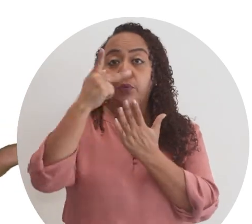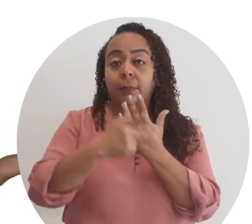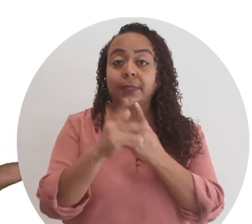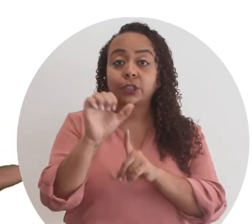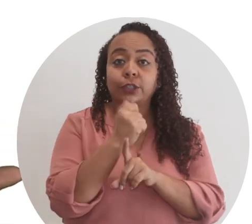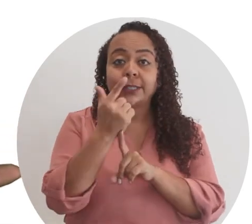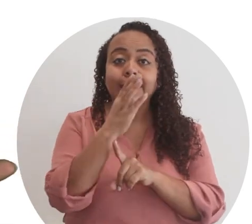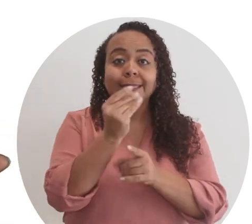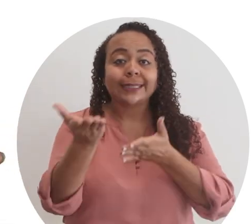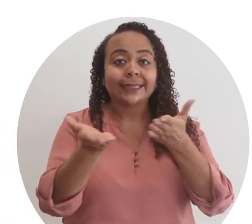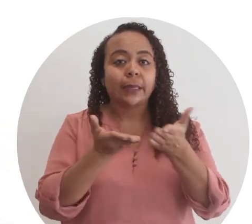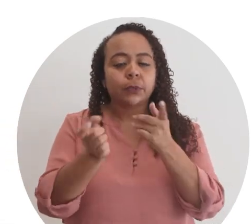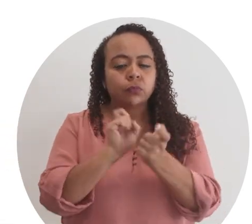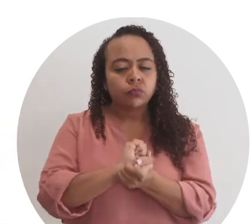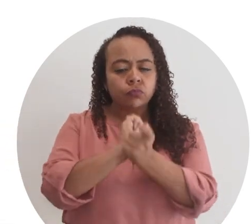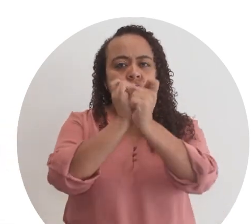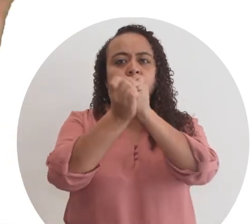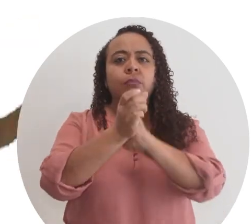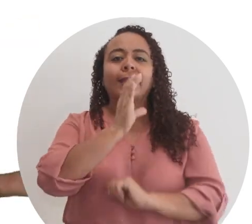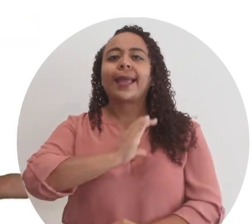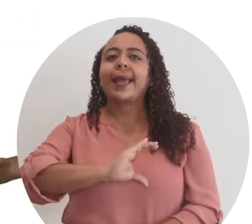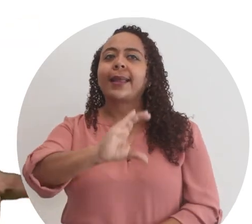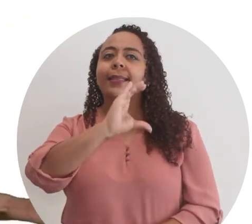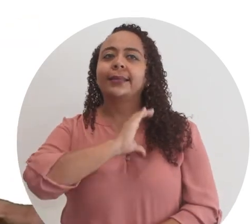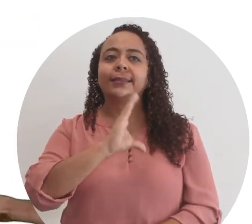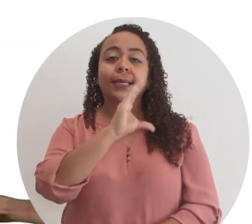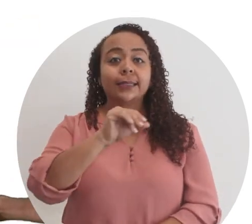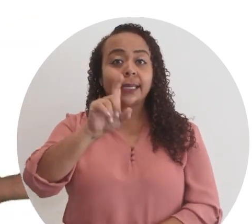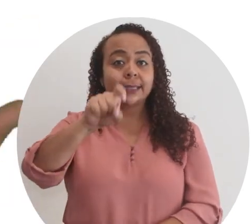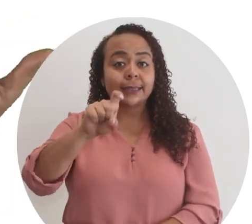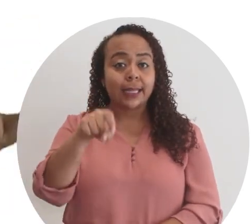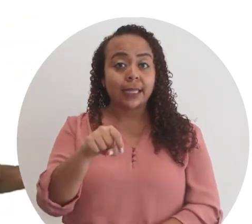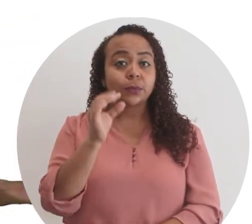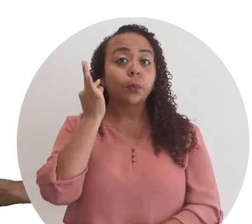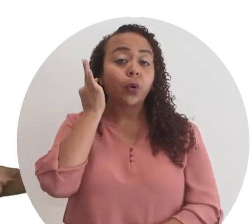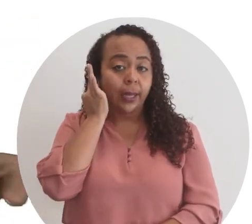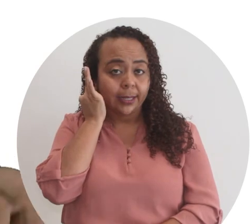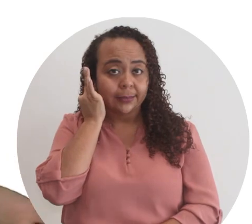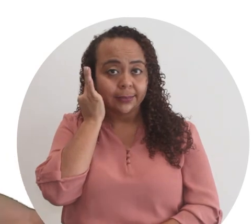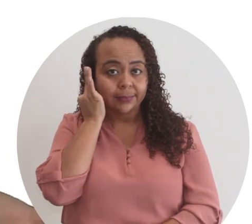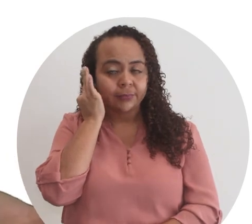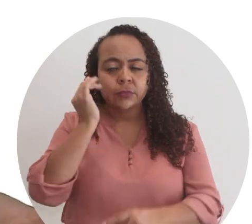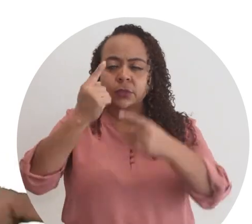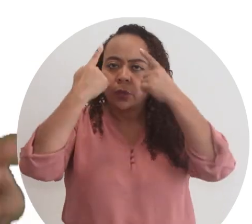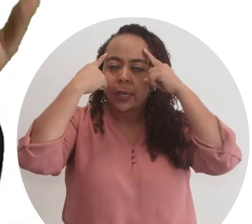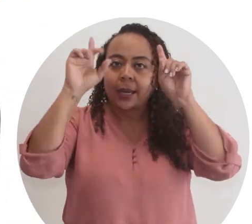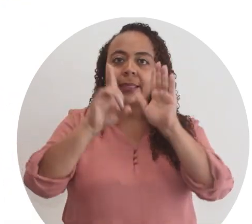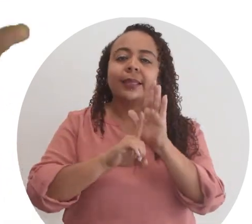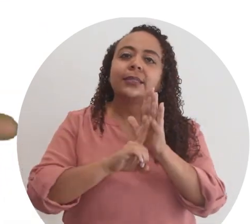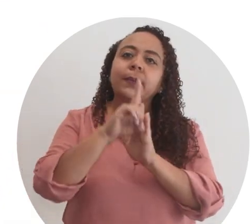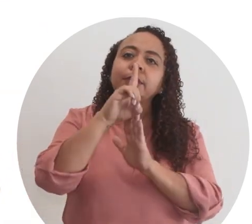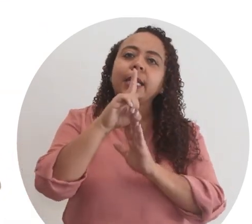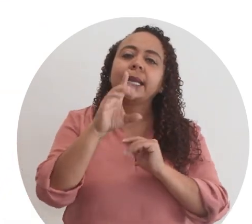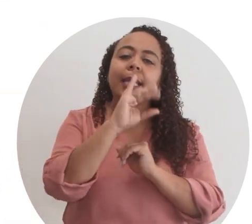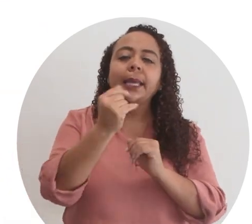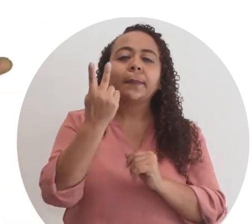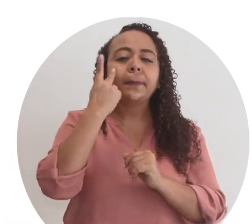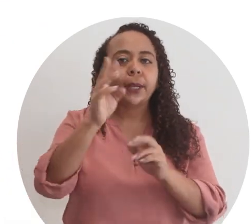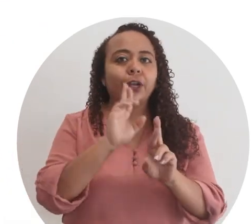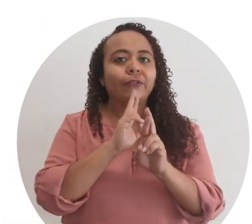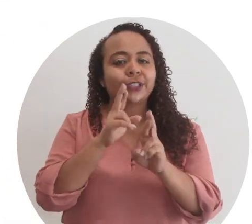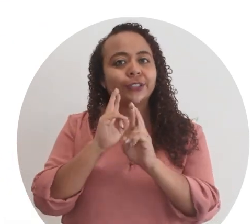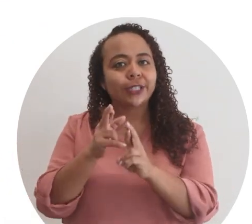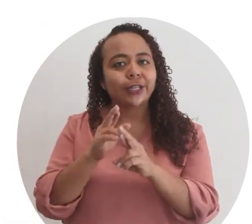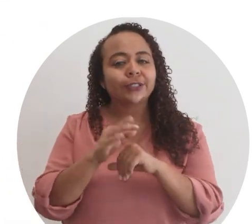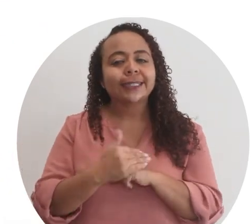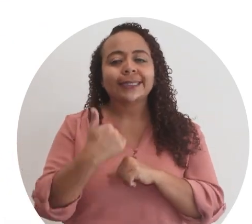mediante programas sociales y servicios ajustados a las características y necesidades de las mujeres, lograrán desarrollar y